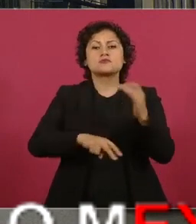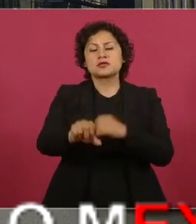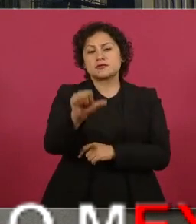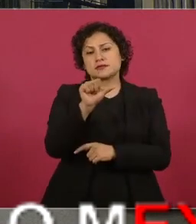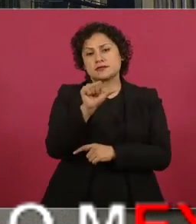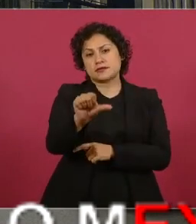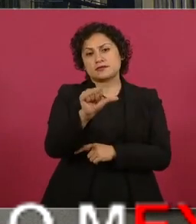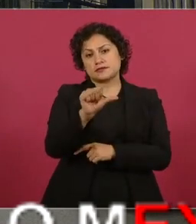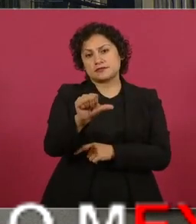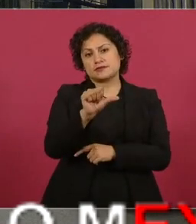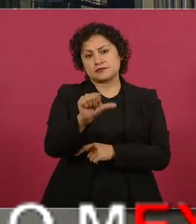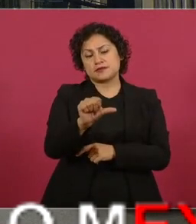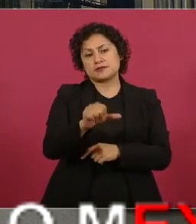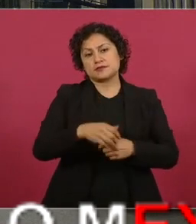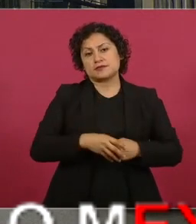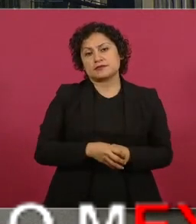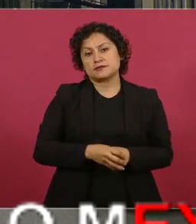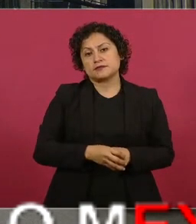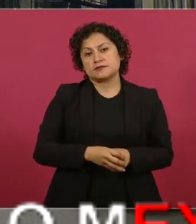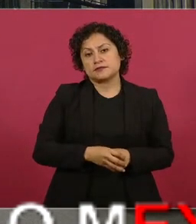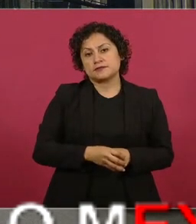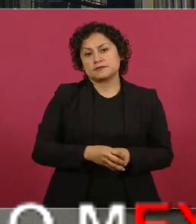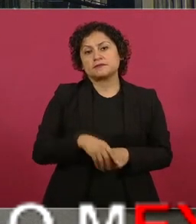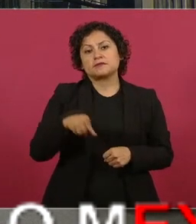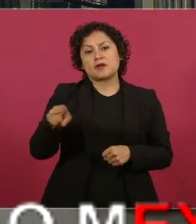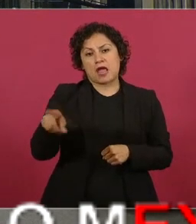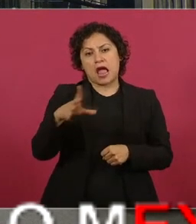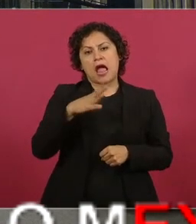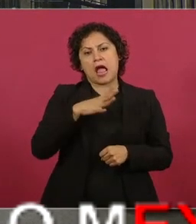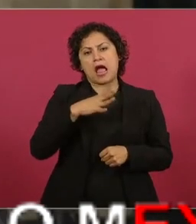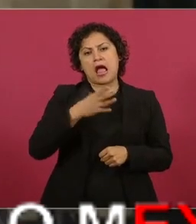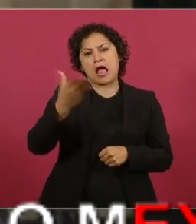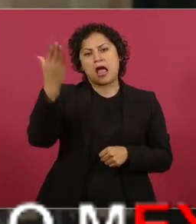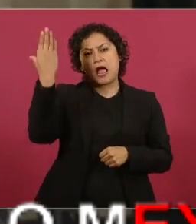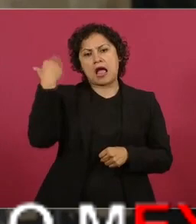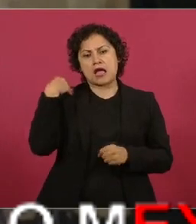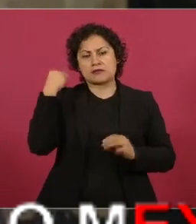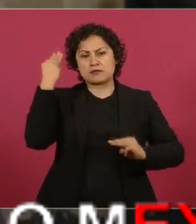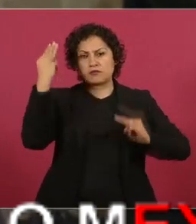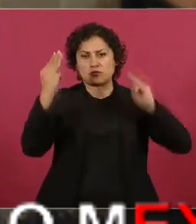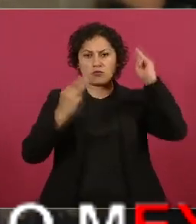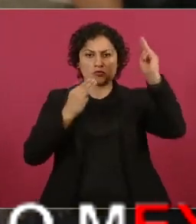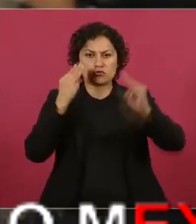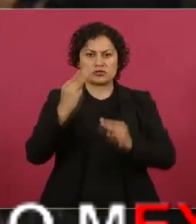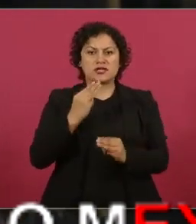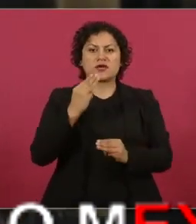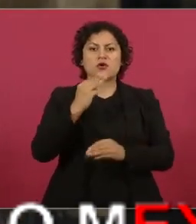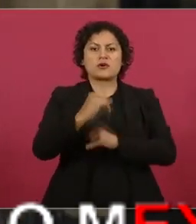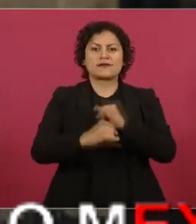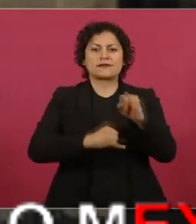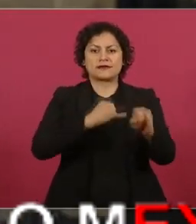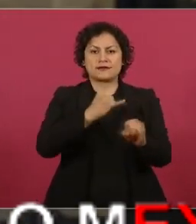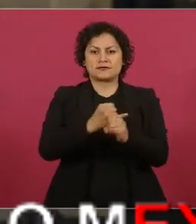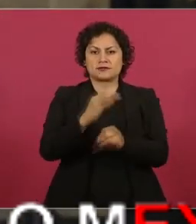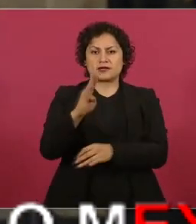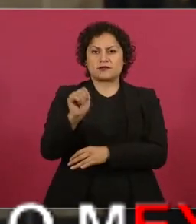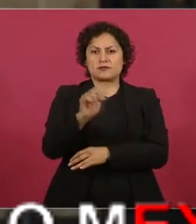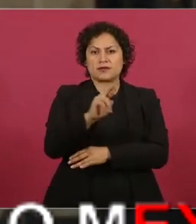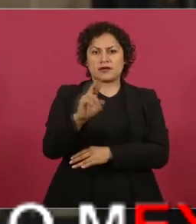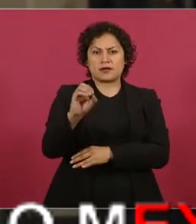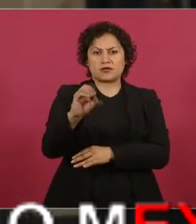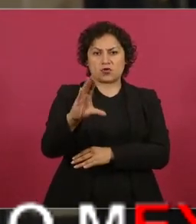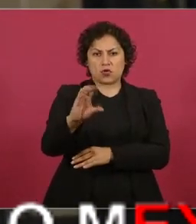hizo con un esquema APP el Museo Internacional Barroco. Este